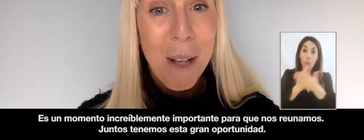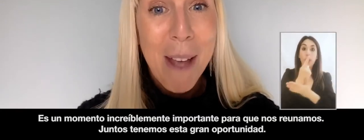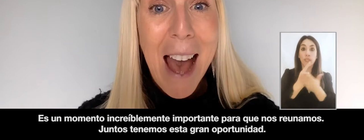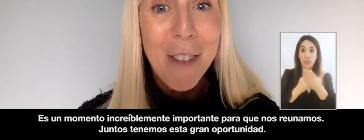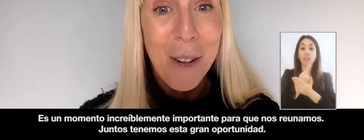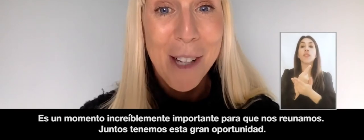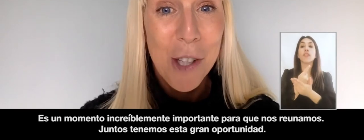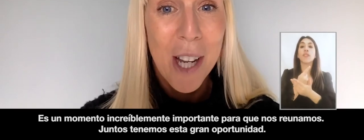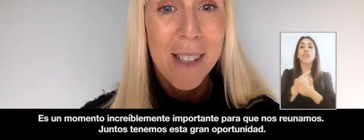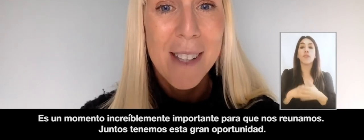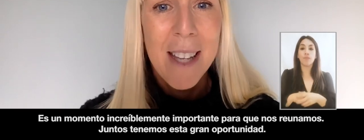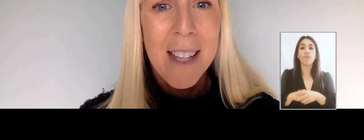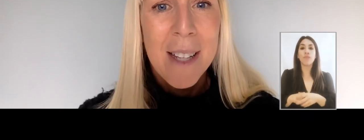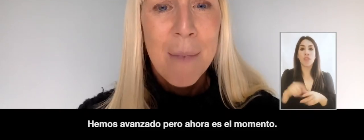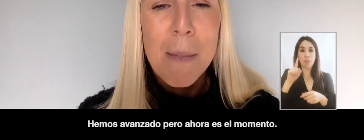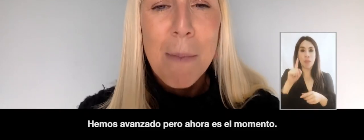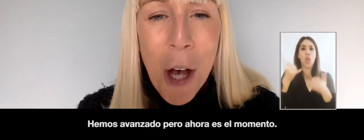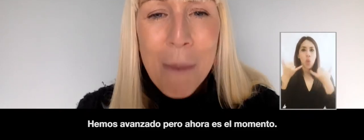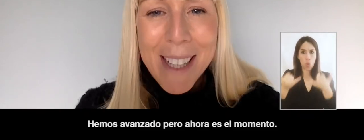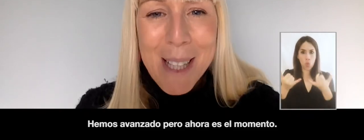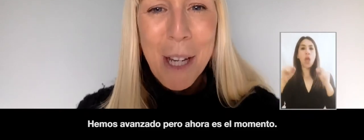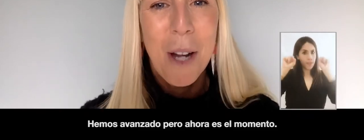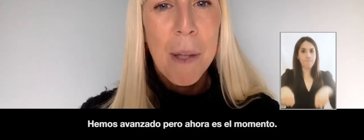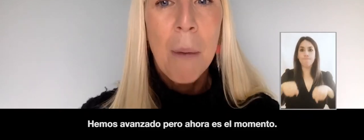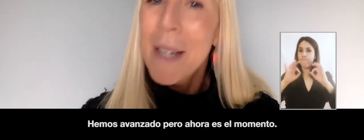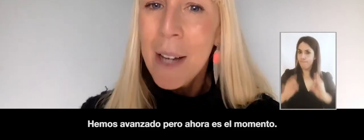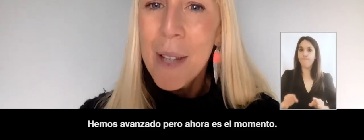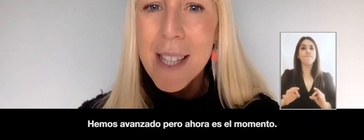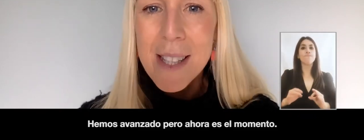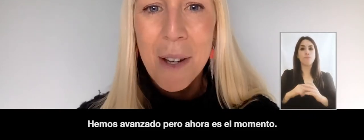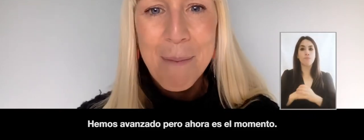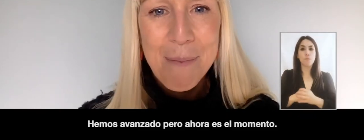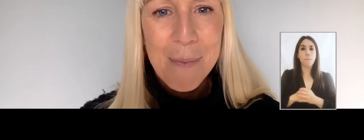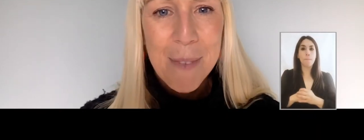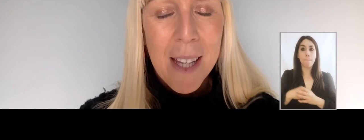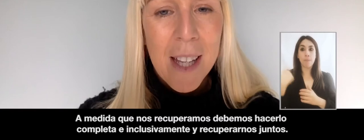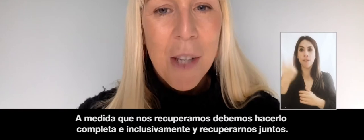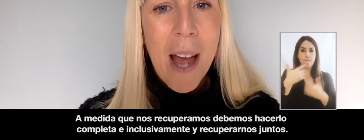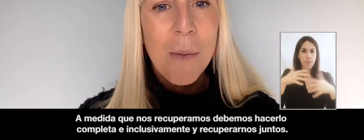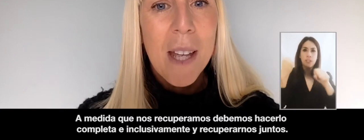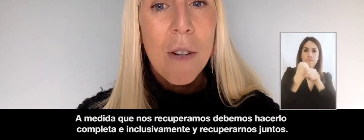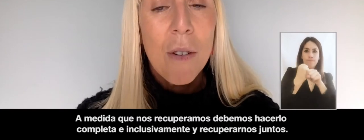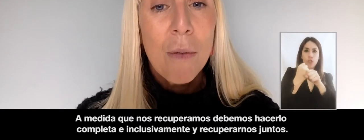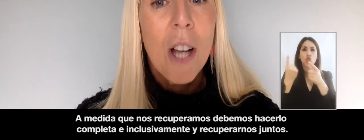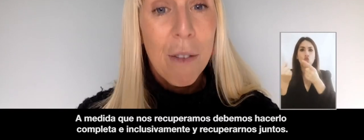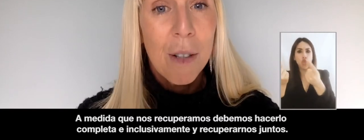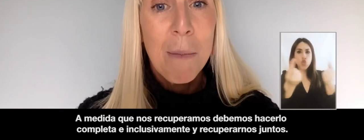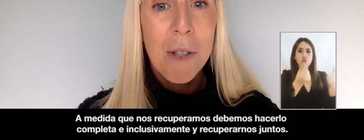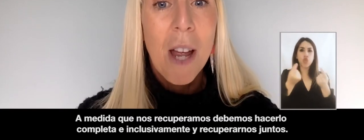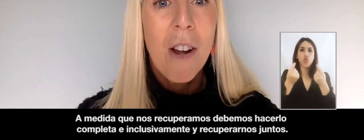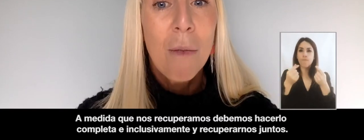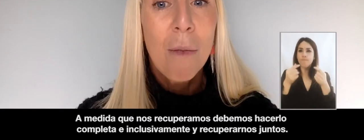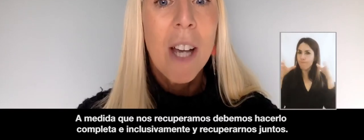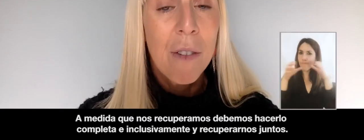Collectively, we have that greatest chance. It's been coming, it's been creeping up, but now is this time. So as we recover,